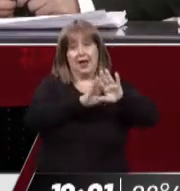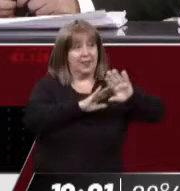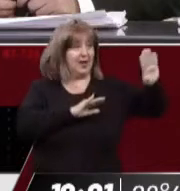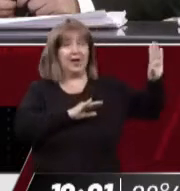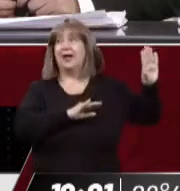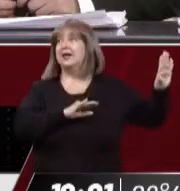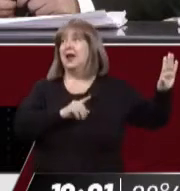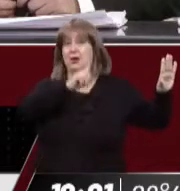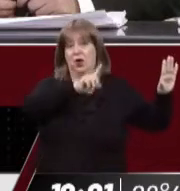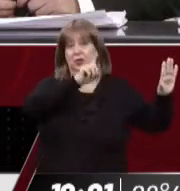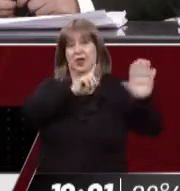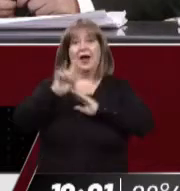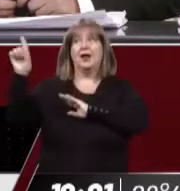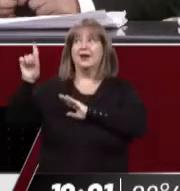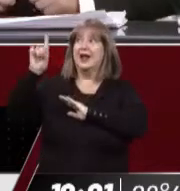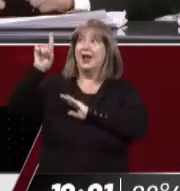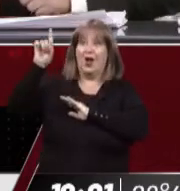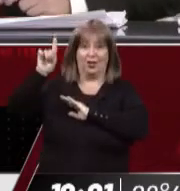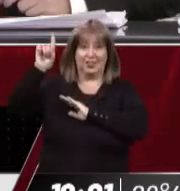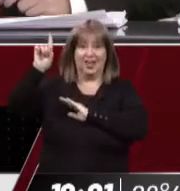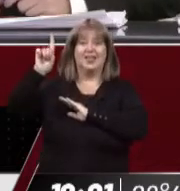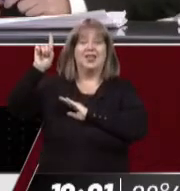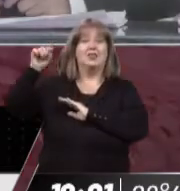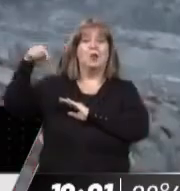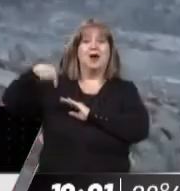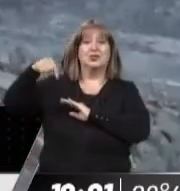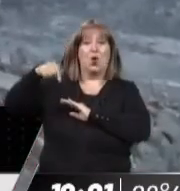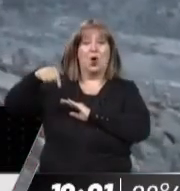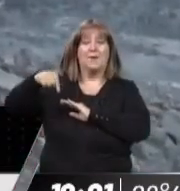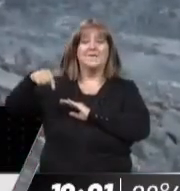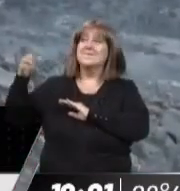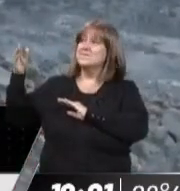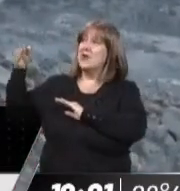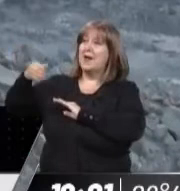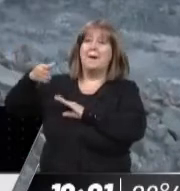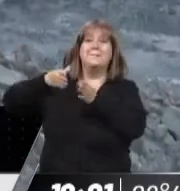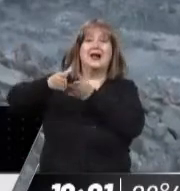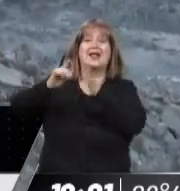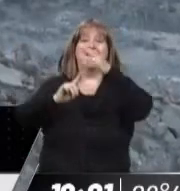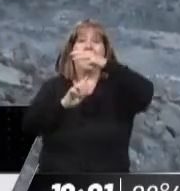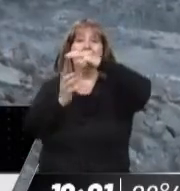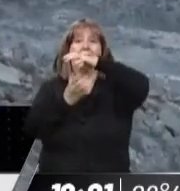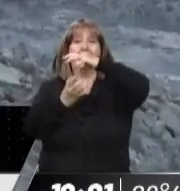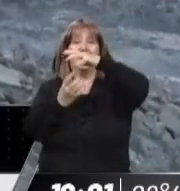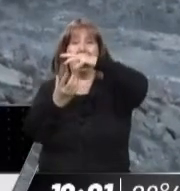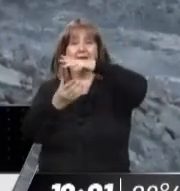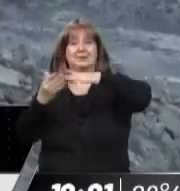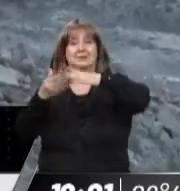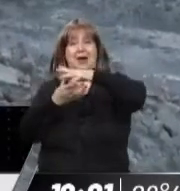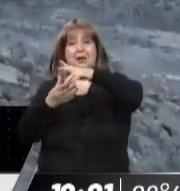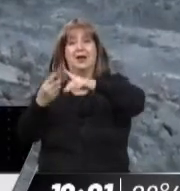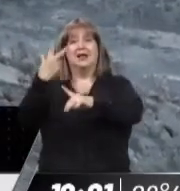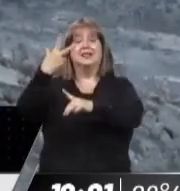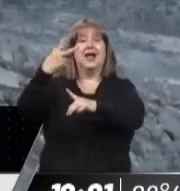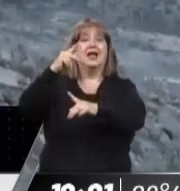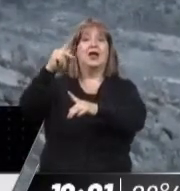estoy señalando ahora es el norte. Nosotros estábamos al norte y nos vinimos al sur. Nos vinimos por la variante Palmira. Detrás mío hacia el oeste a tres kilómetros